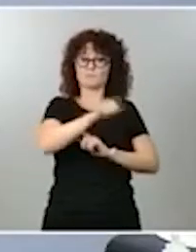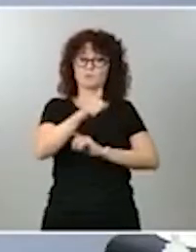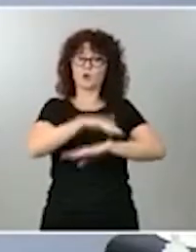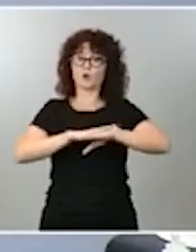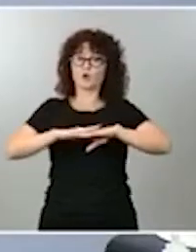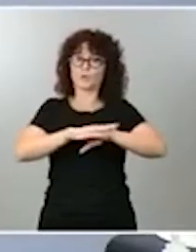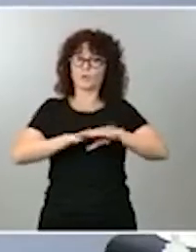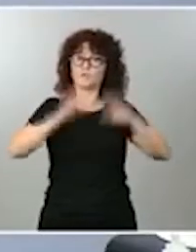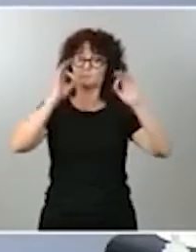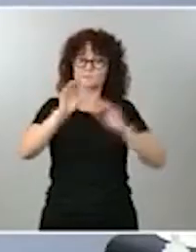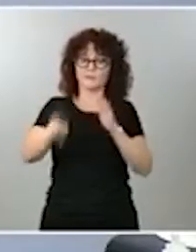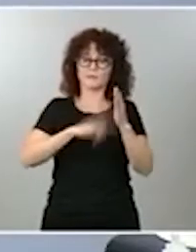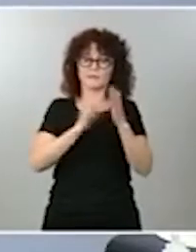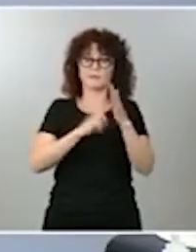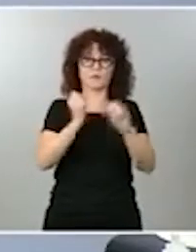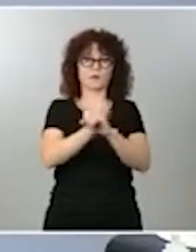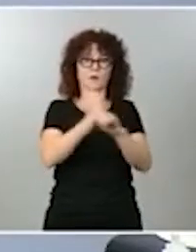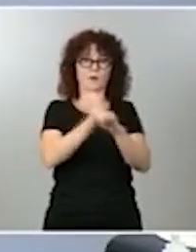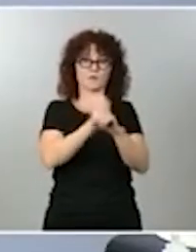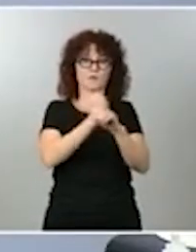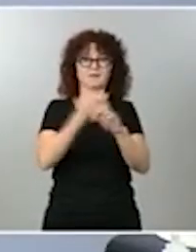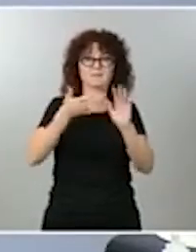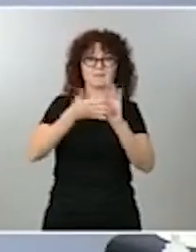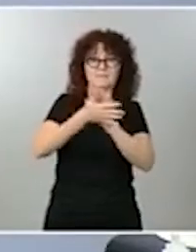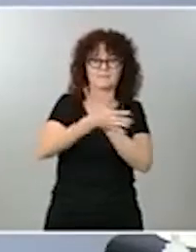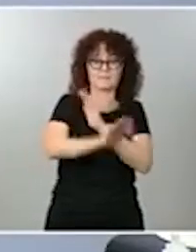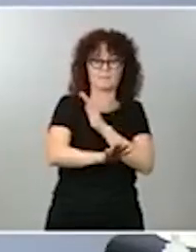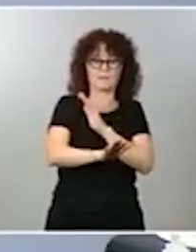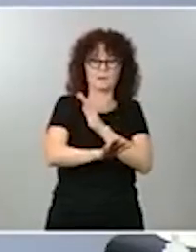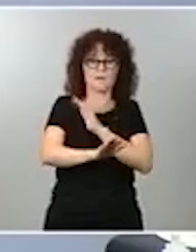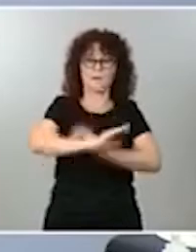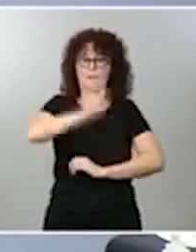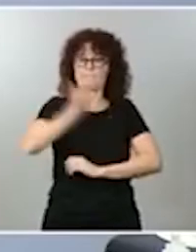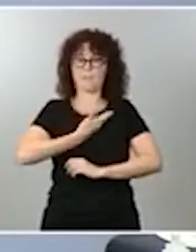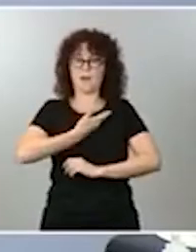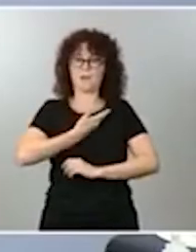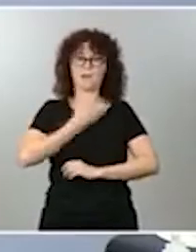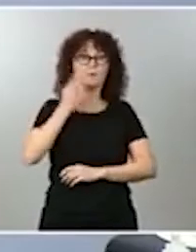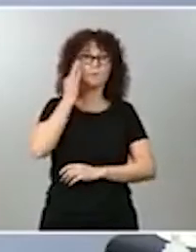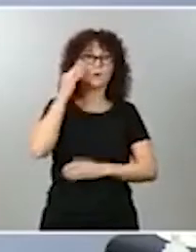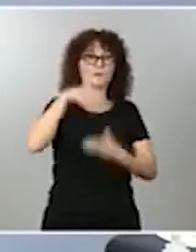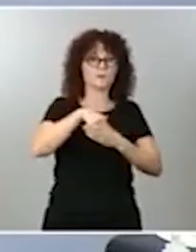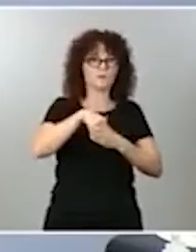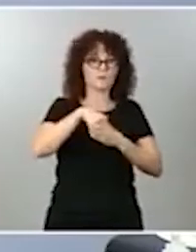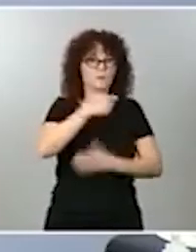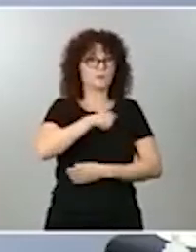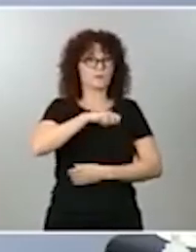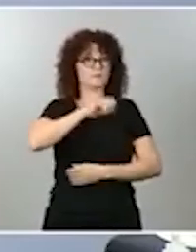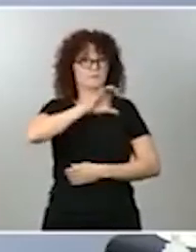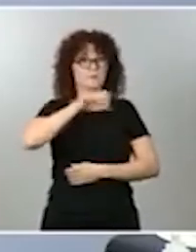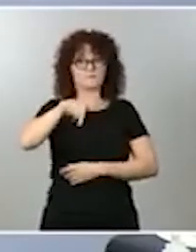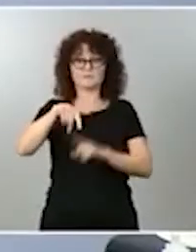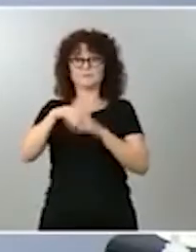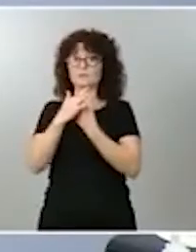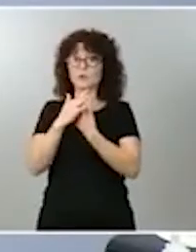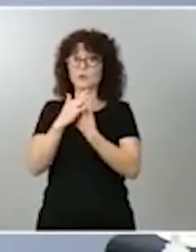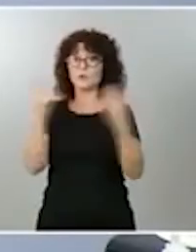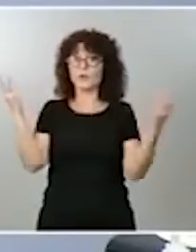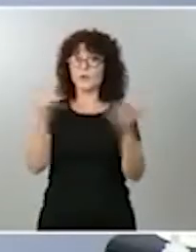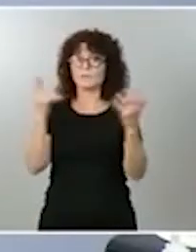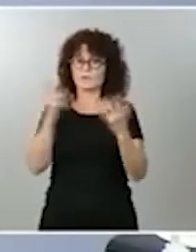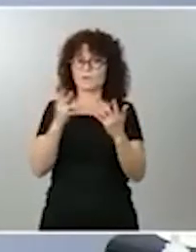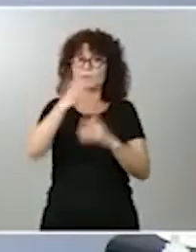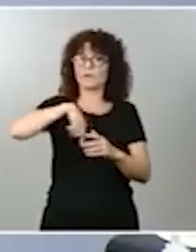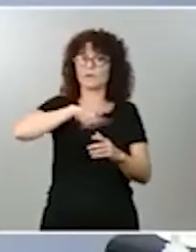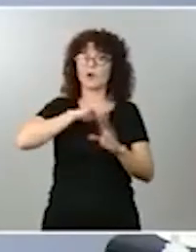legislación laboral, supuso una losa para las mujeres en nuestro país, en esta situación de emergencia lo que hacemos es entender que no va a